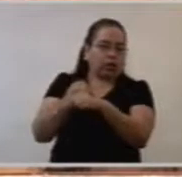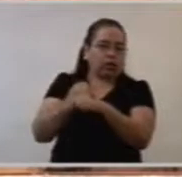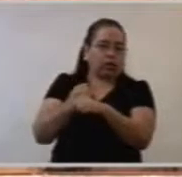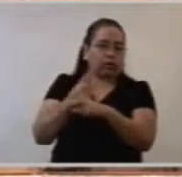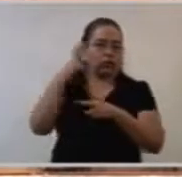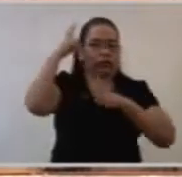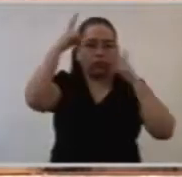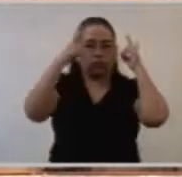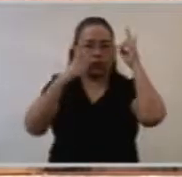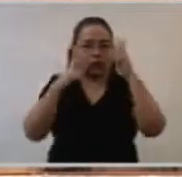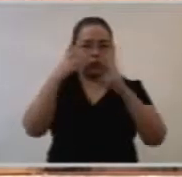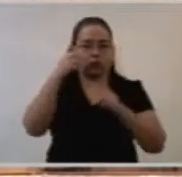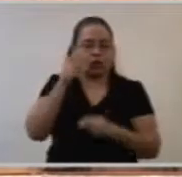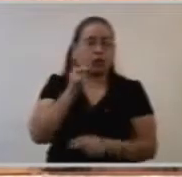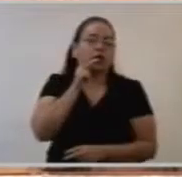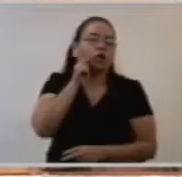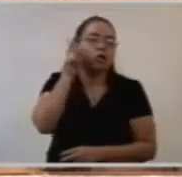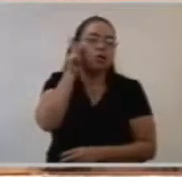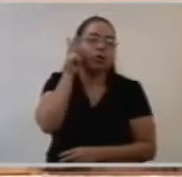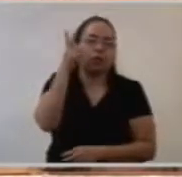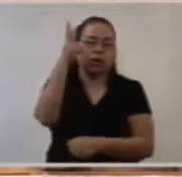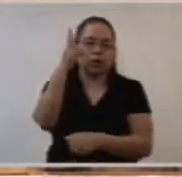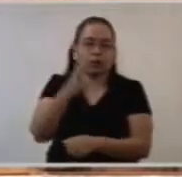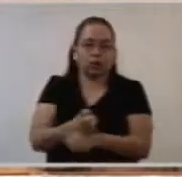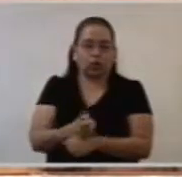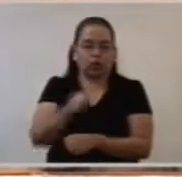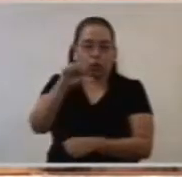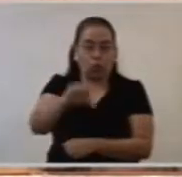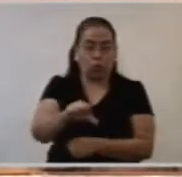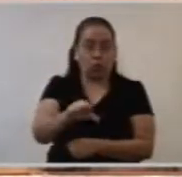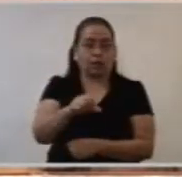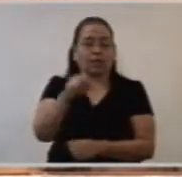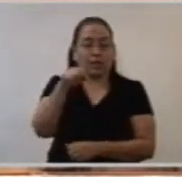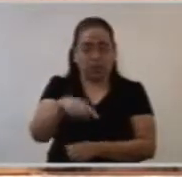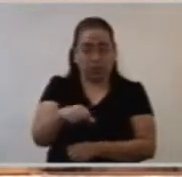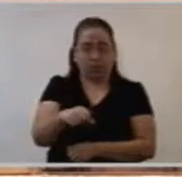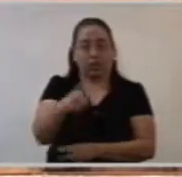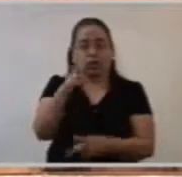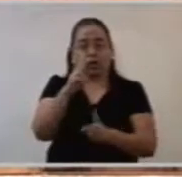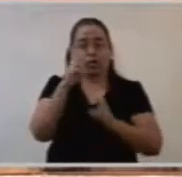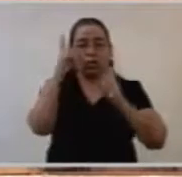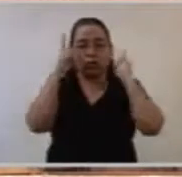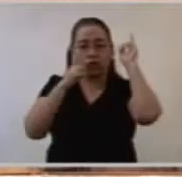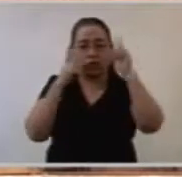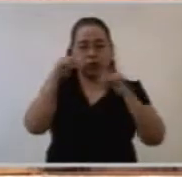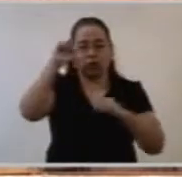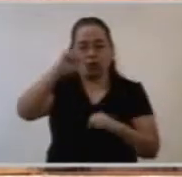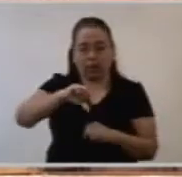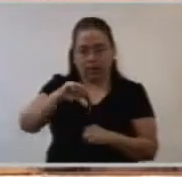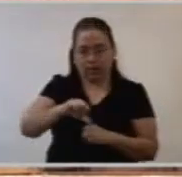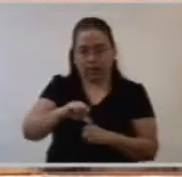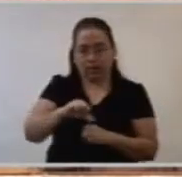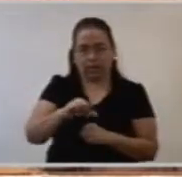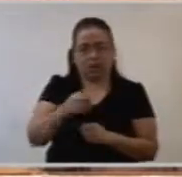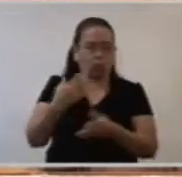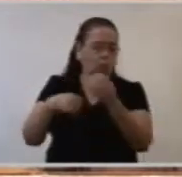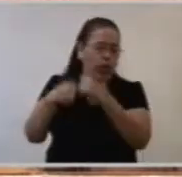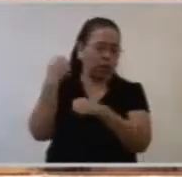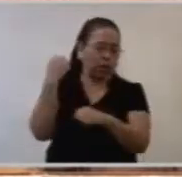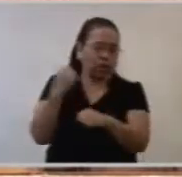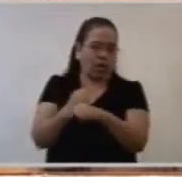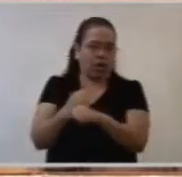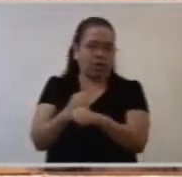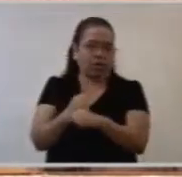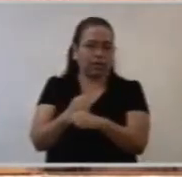estuvo presente en esta catedral. Allí en el piso está la inscripción de la